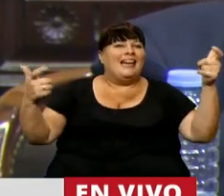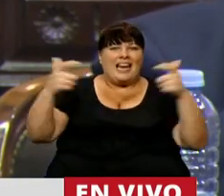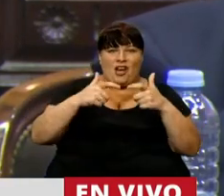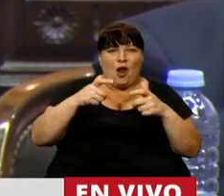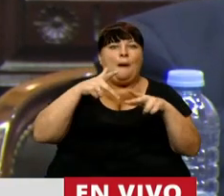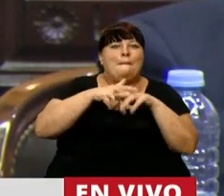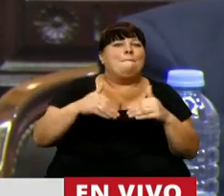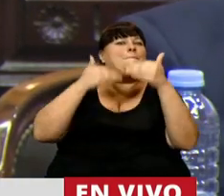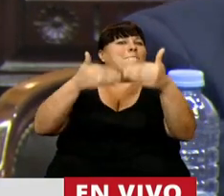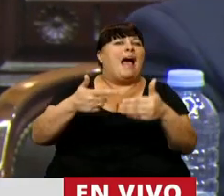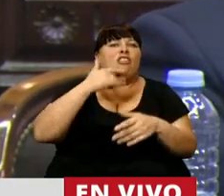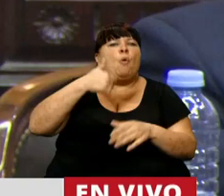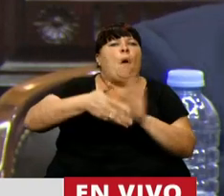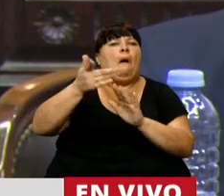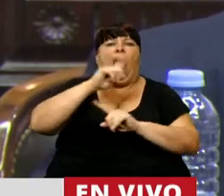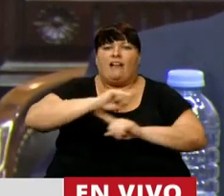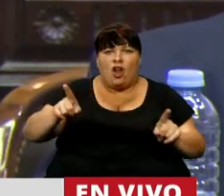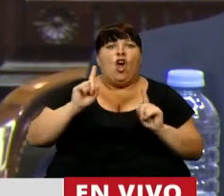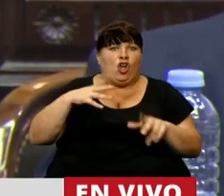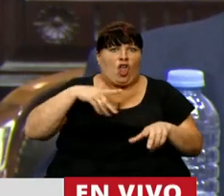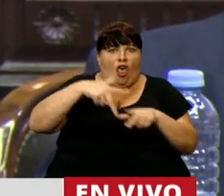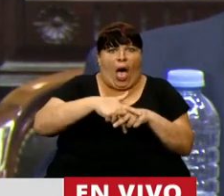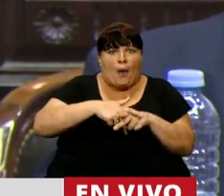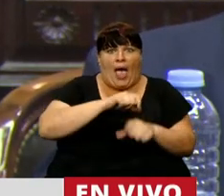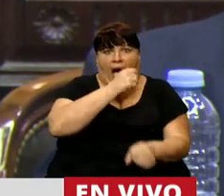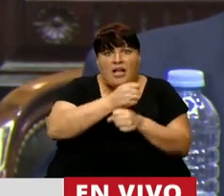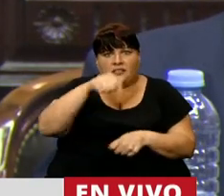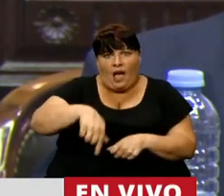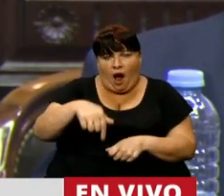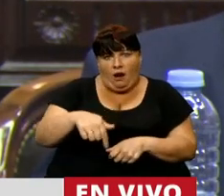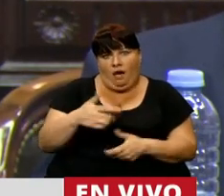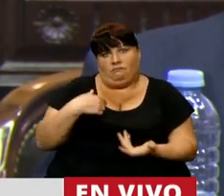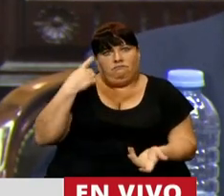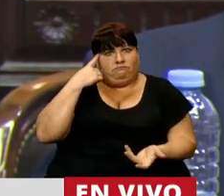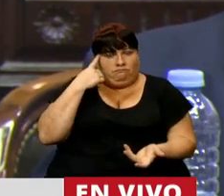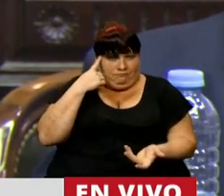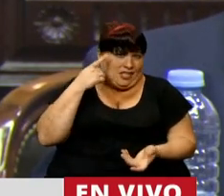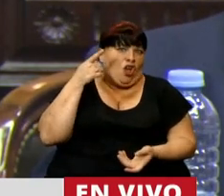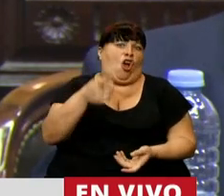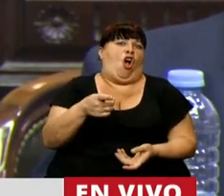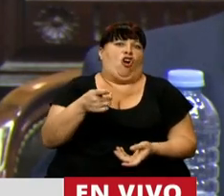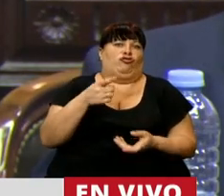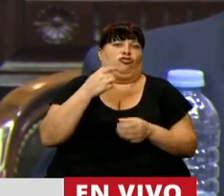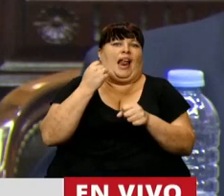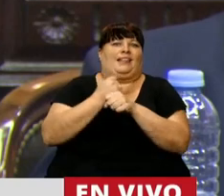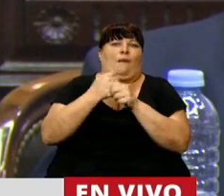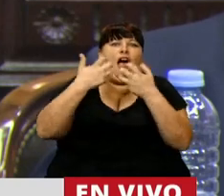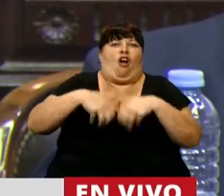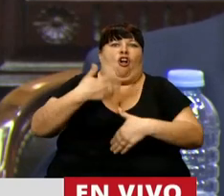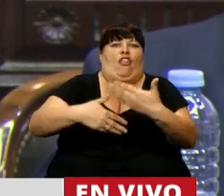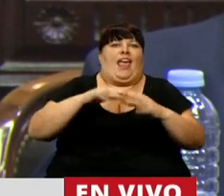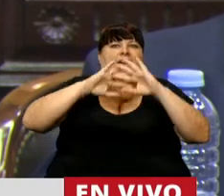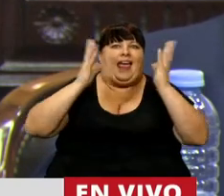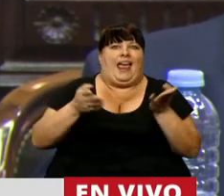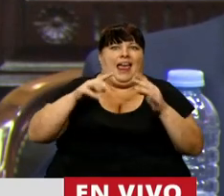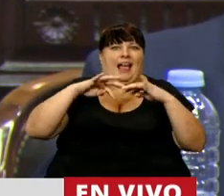al cuarto intermedio comprometido, sigue el cuarto intermedio urgente, eso entendemos que atenta contra el normal funcionamiento de la Cámara